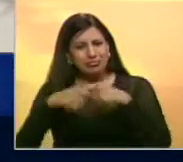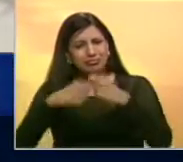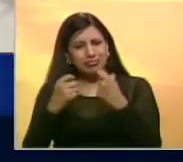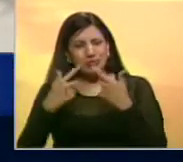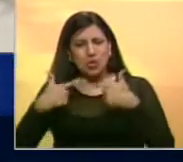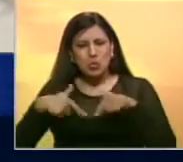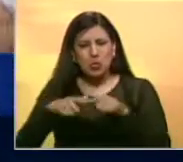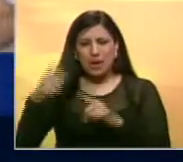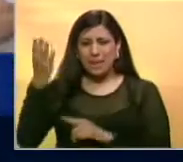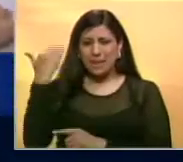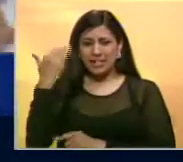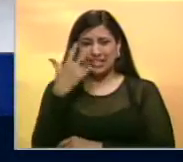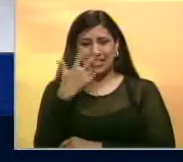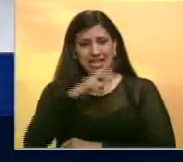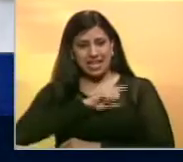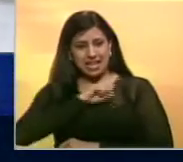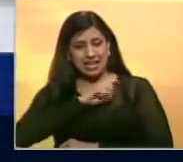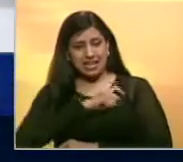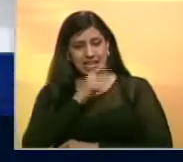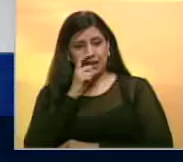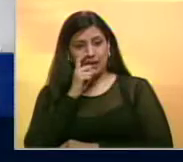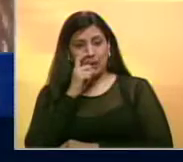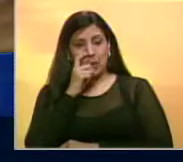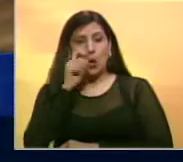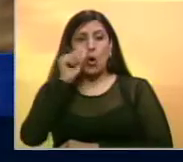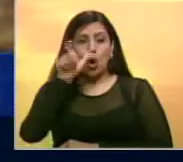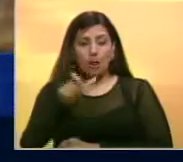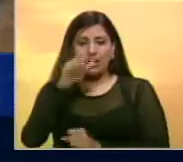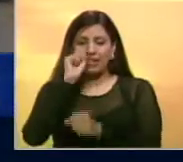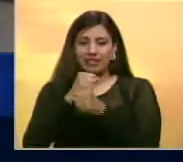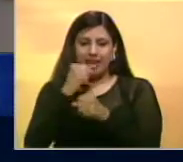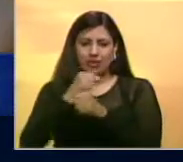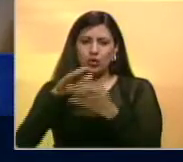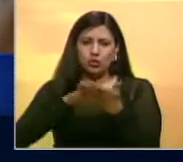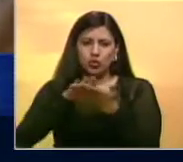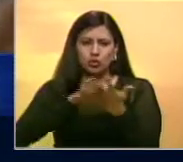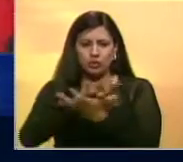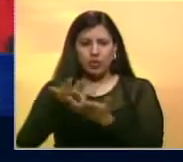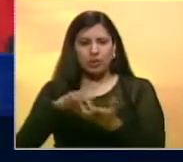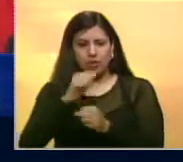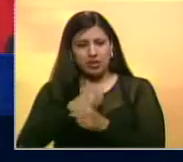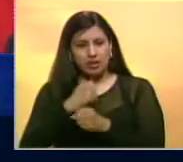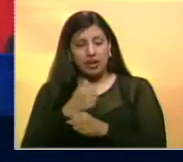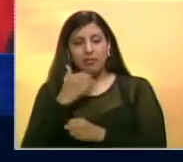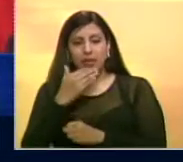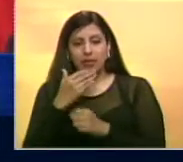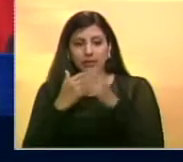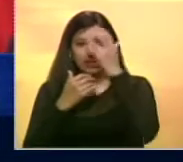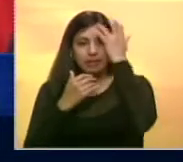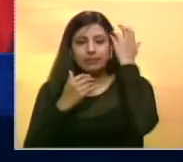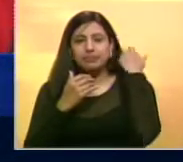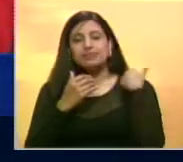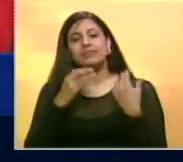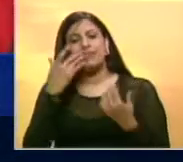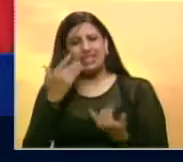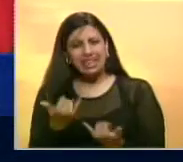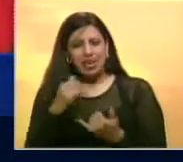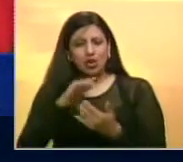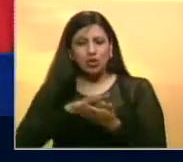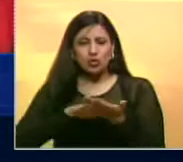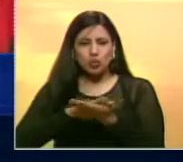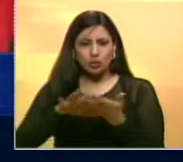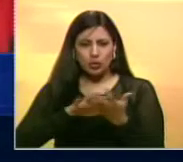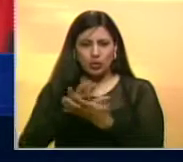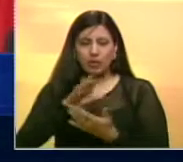presentado desde el pasado 3 de enero el funcionario detalló que trabajan para solventar la situación Ya en lo inmediato poder solucionar esta